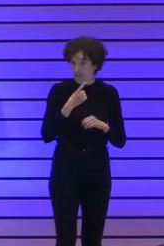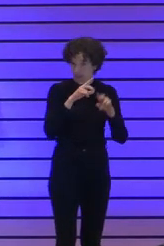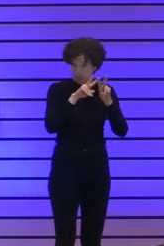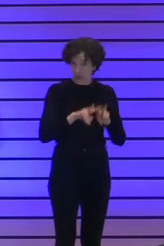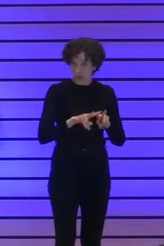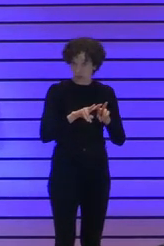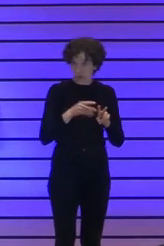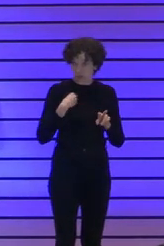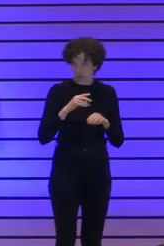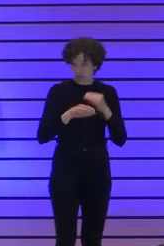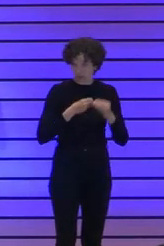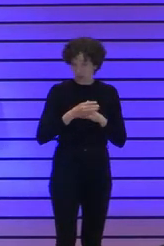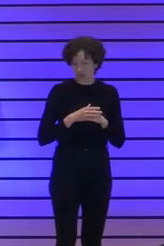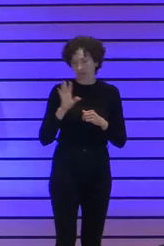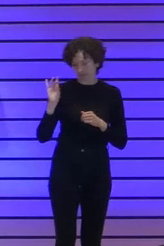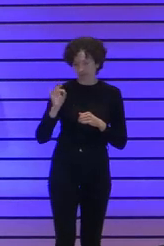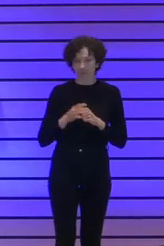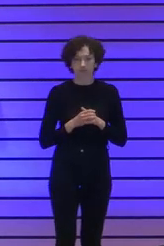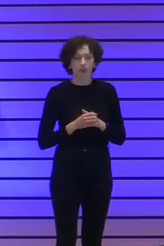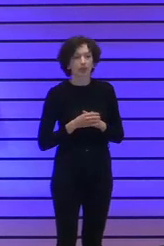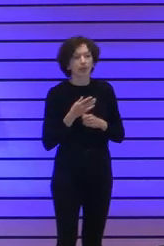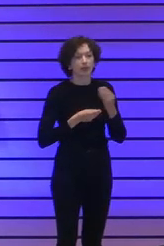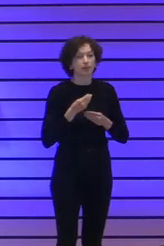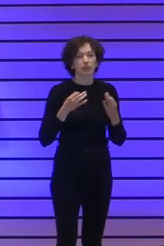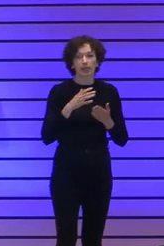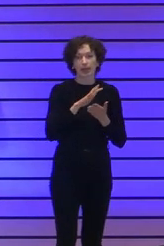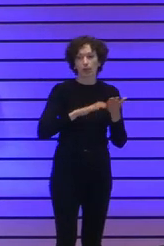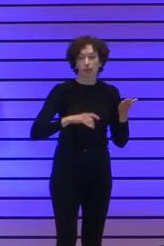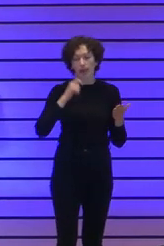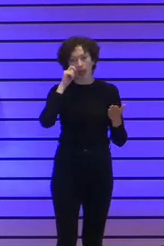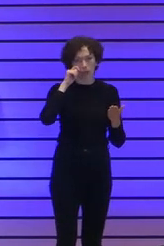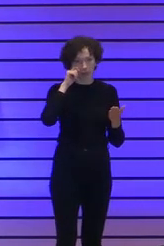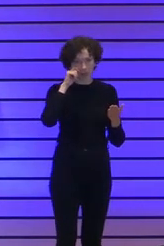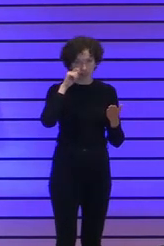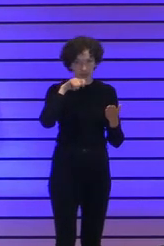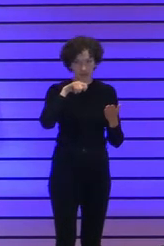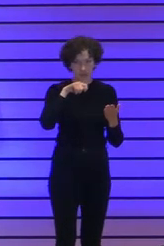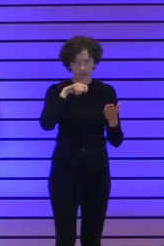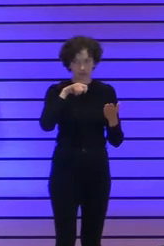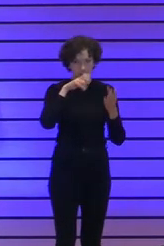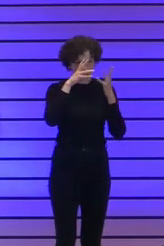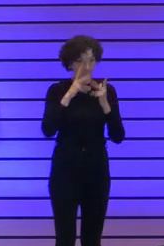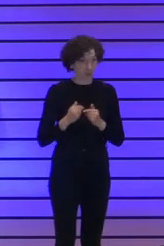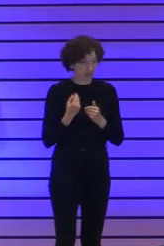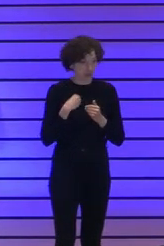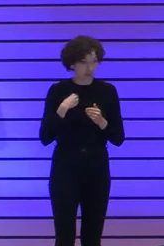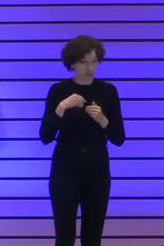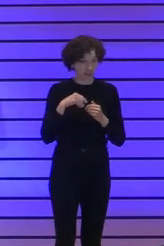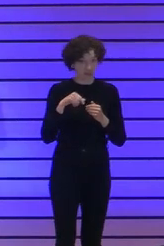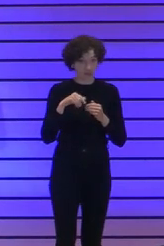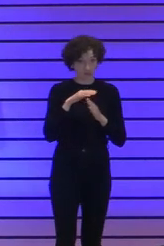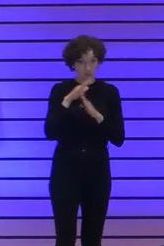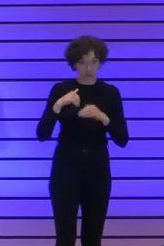realizamos lo que hicimos fue informe de auditorías de cuentas auditadas de las últimas entidades y desde